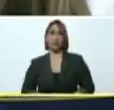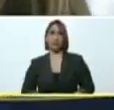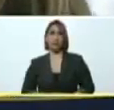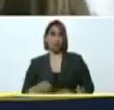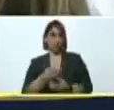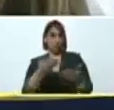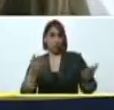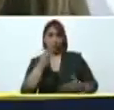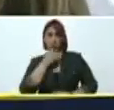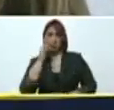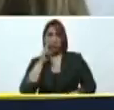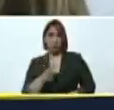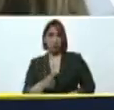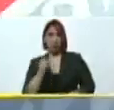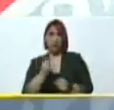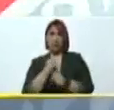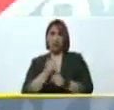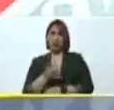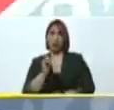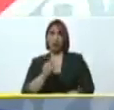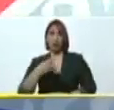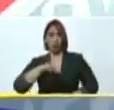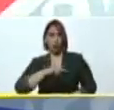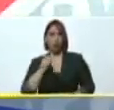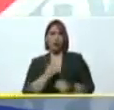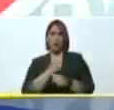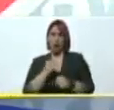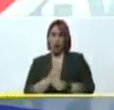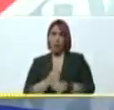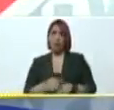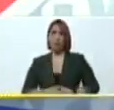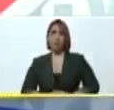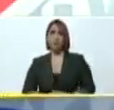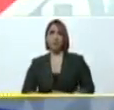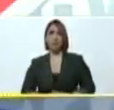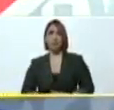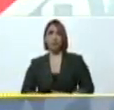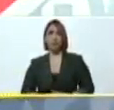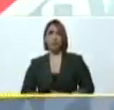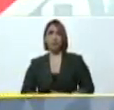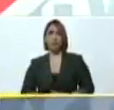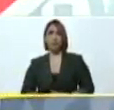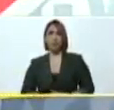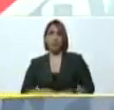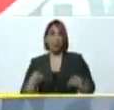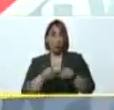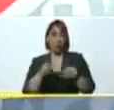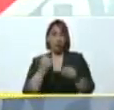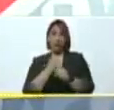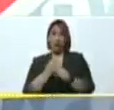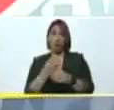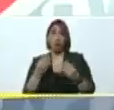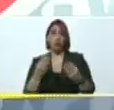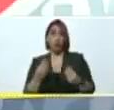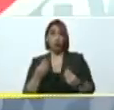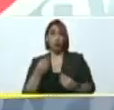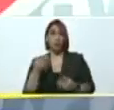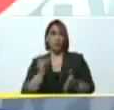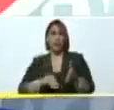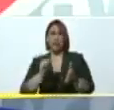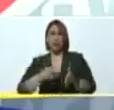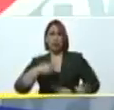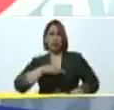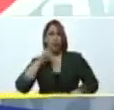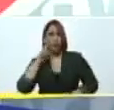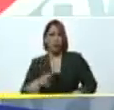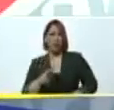visto porque están trabajando, nosotros trabajamos y como trabajamos muchas veces nos enteramos de estas noticias si acaso en